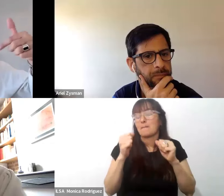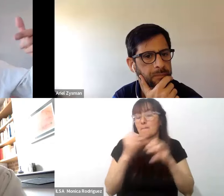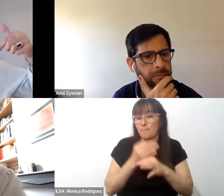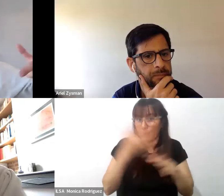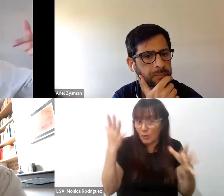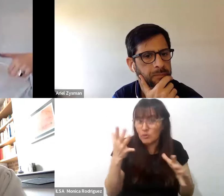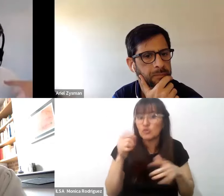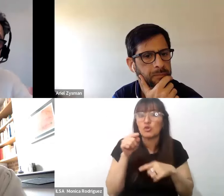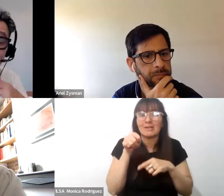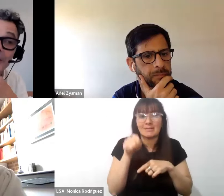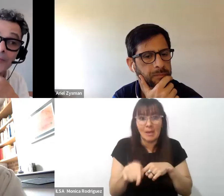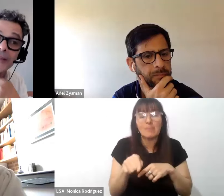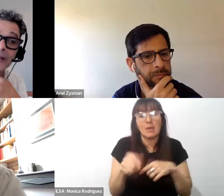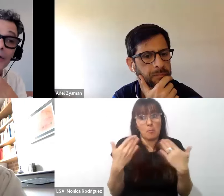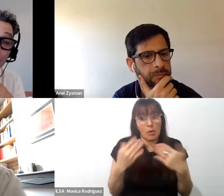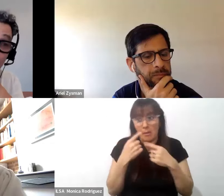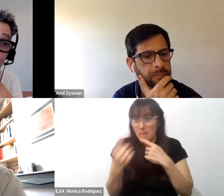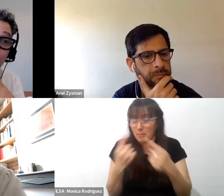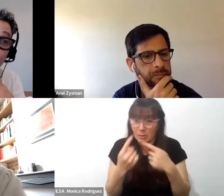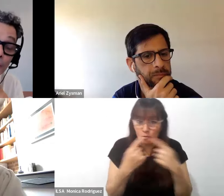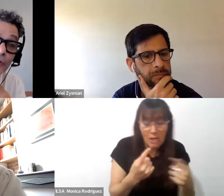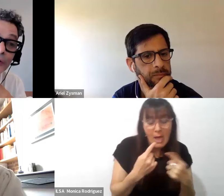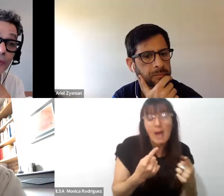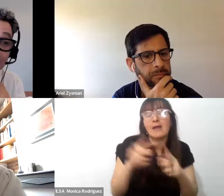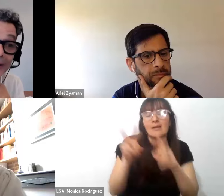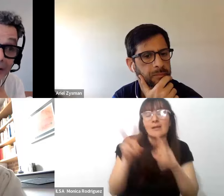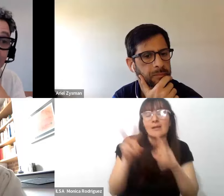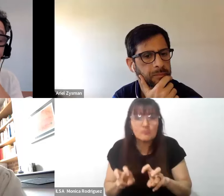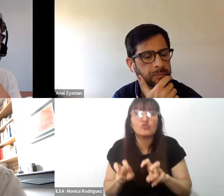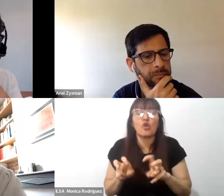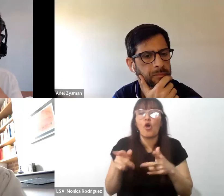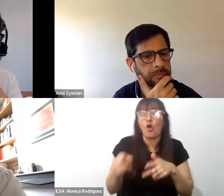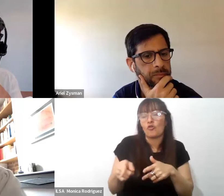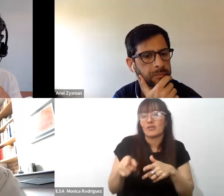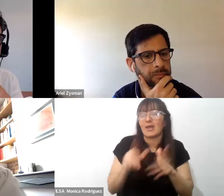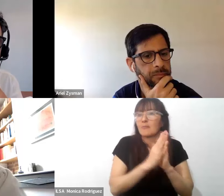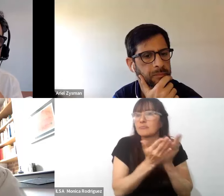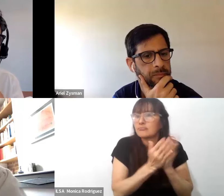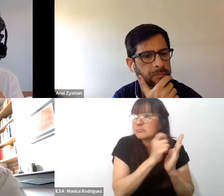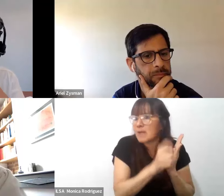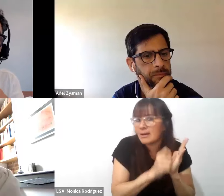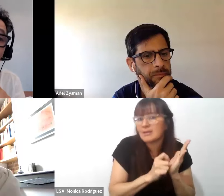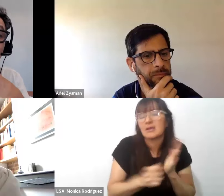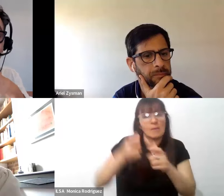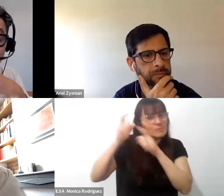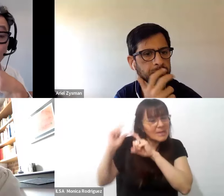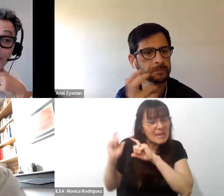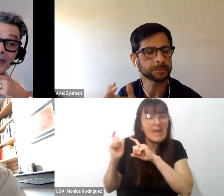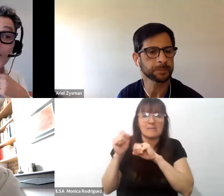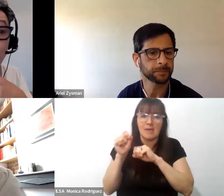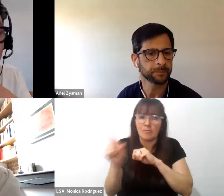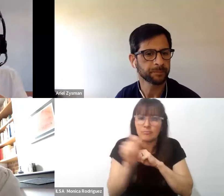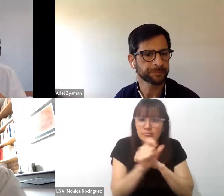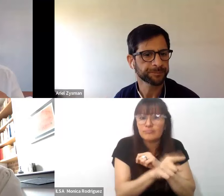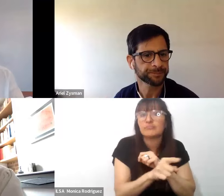formadores de formadores también a través de investigar la construcción de sus narrativas de experiencia acerca de su